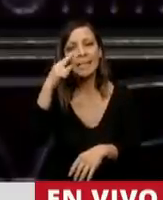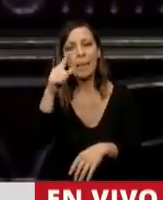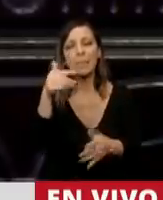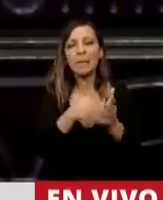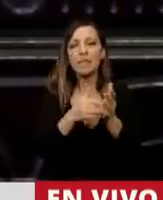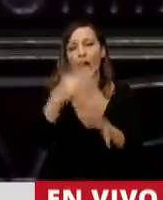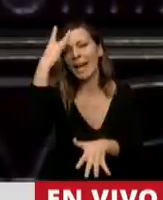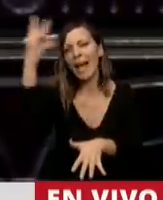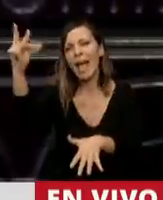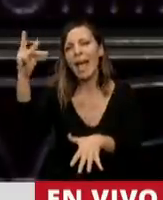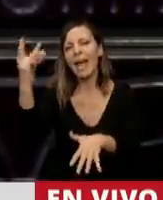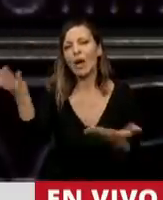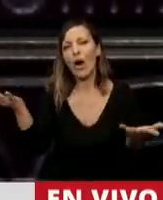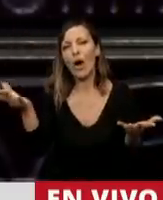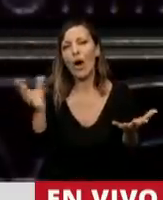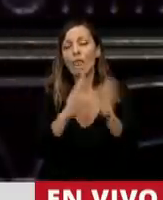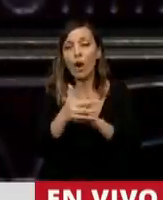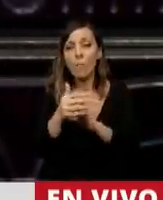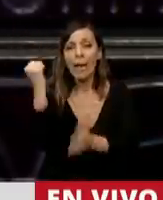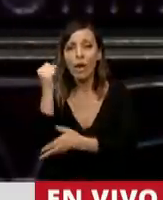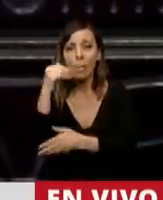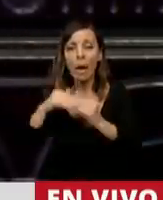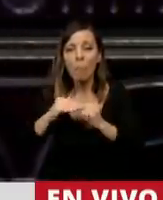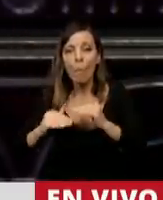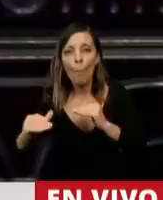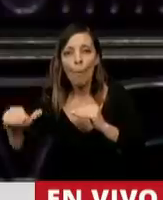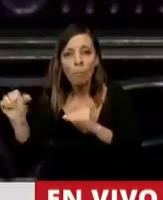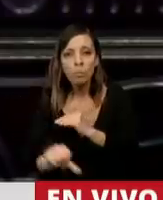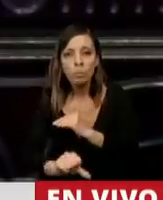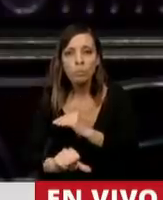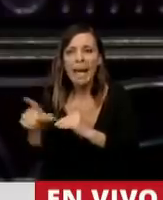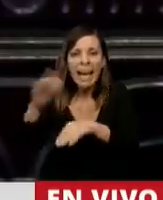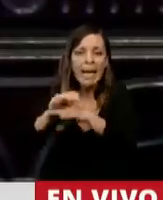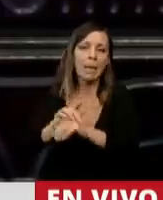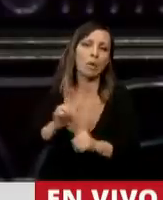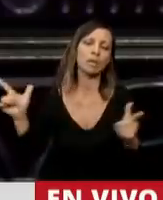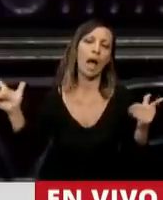y de récord. En default terminaron. Irresponsables.